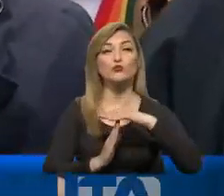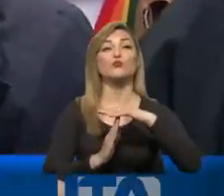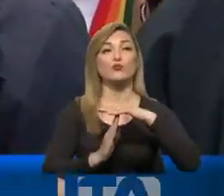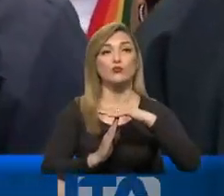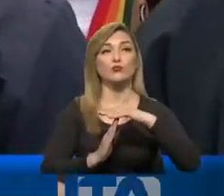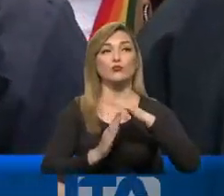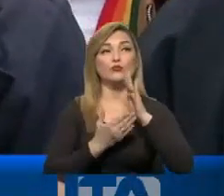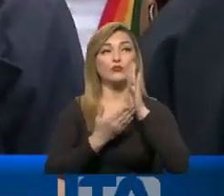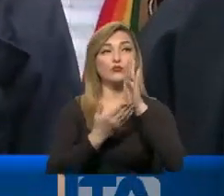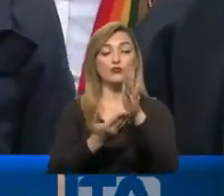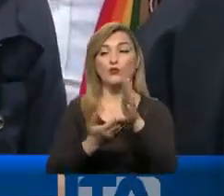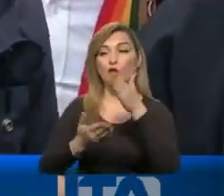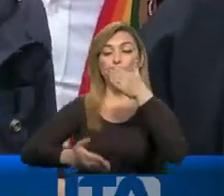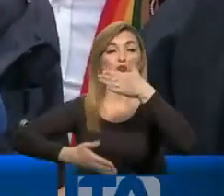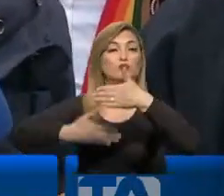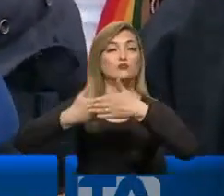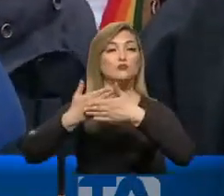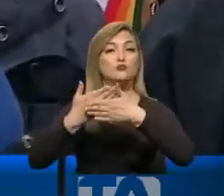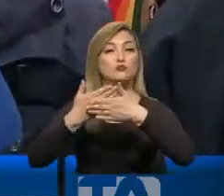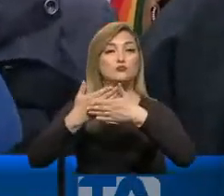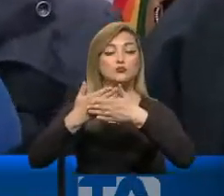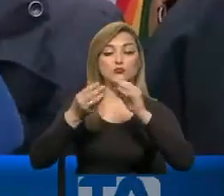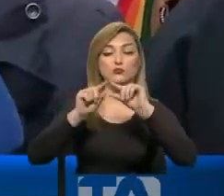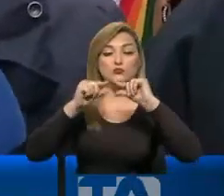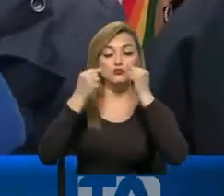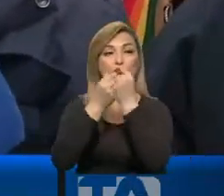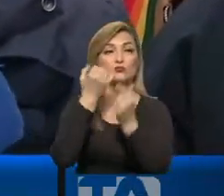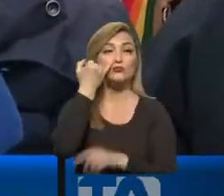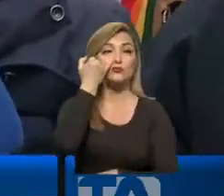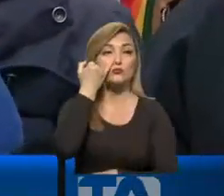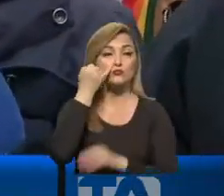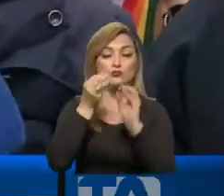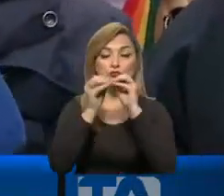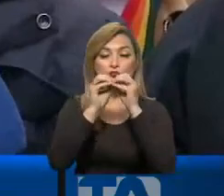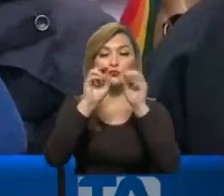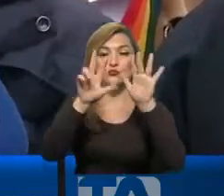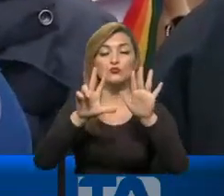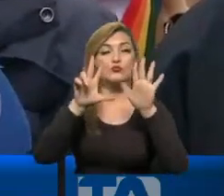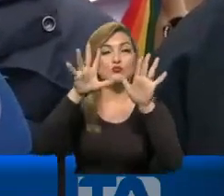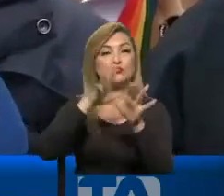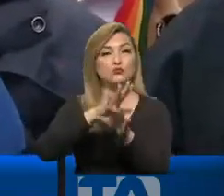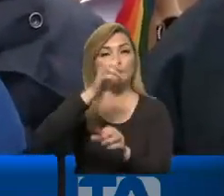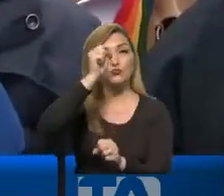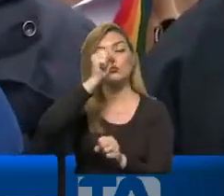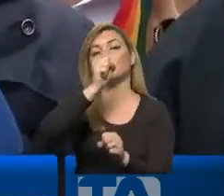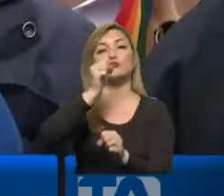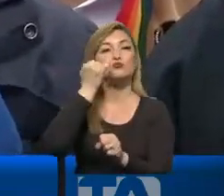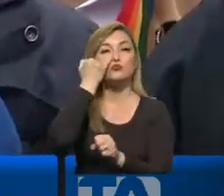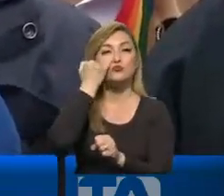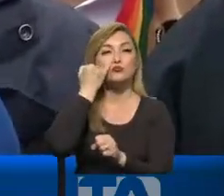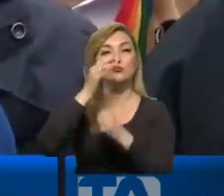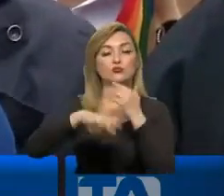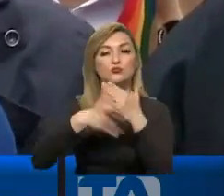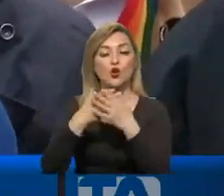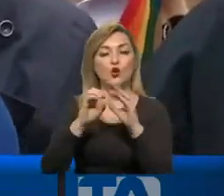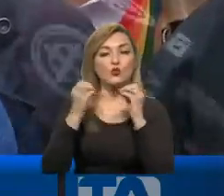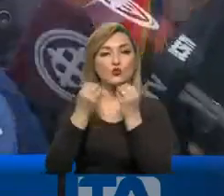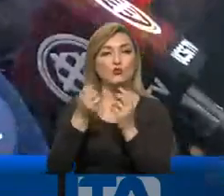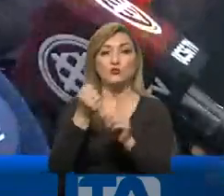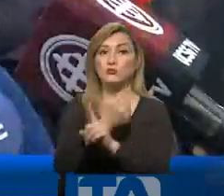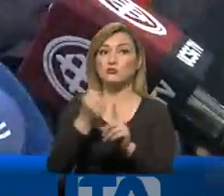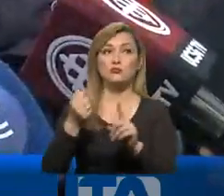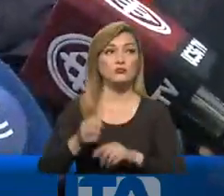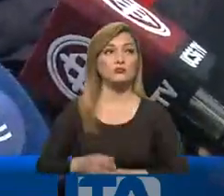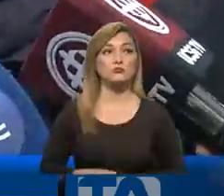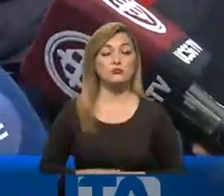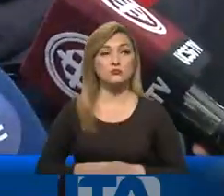más hemos demostrado al país que el movimiento indígena, que Pachacuti, que Lecuarunari, que la Conay, no somos organizaciones violentas.